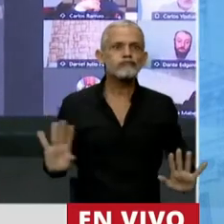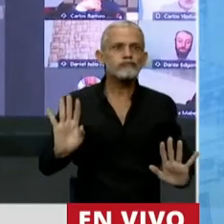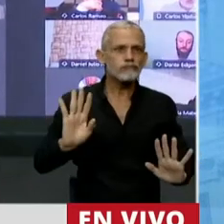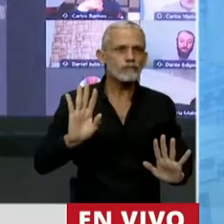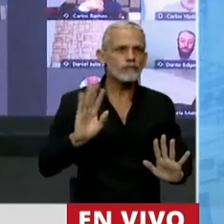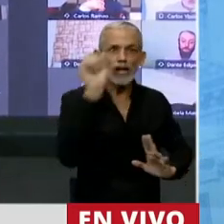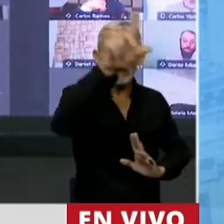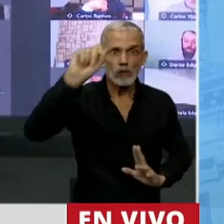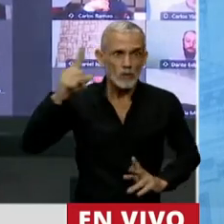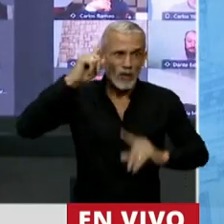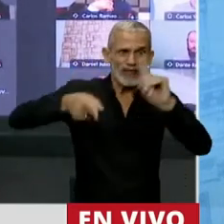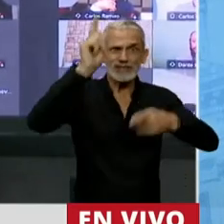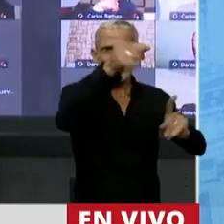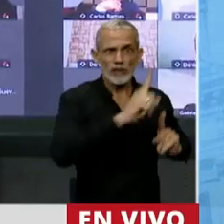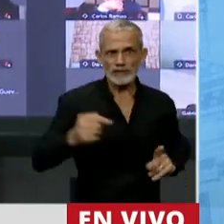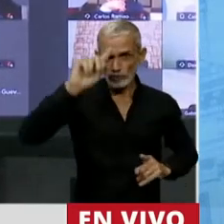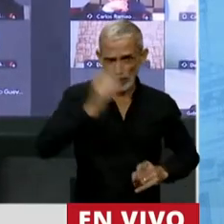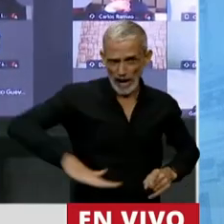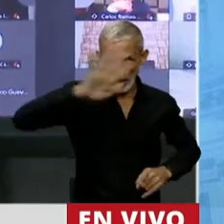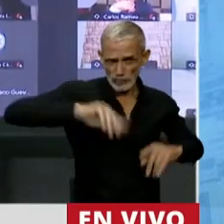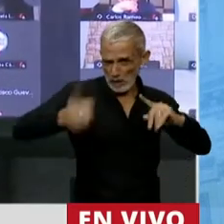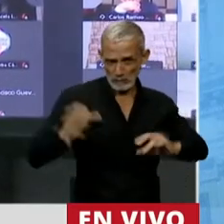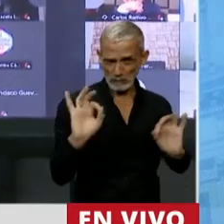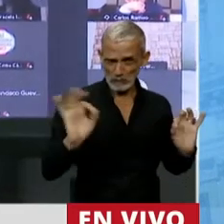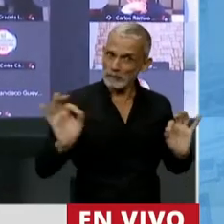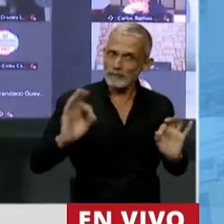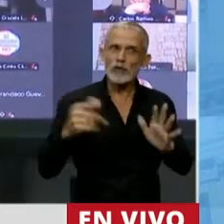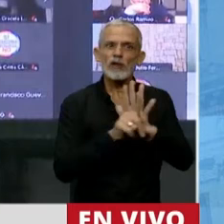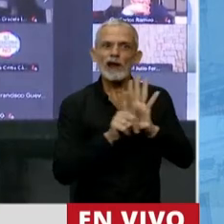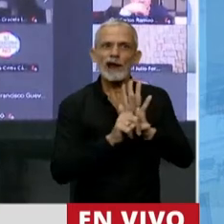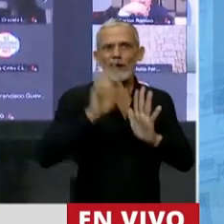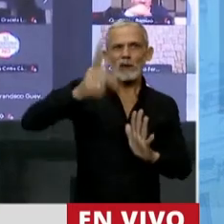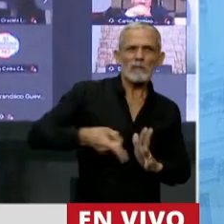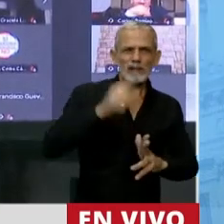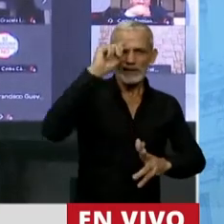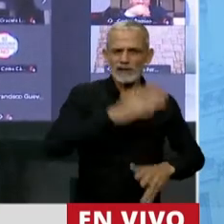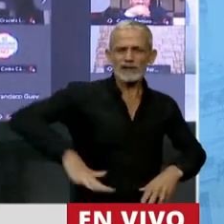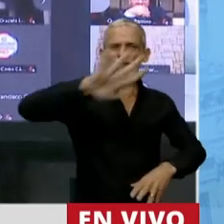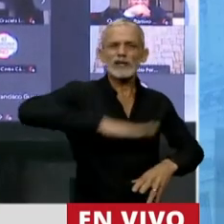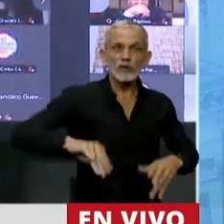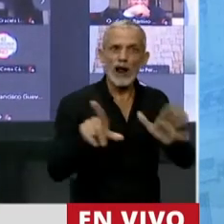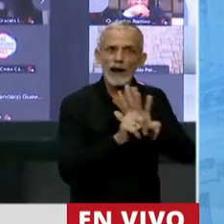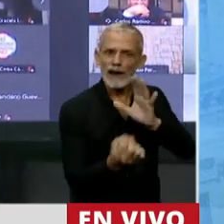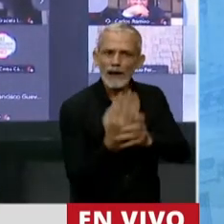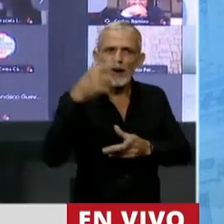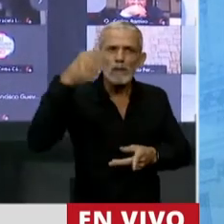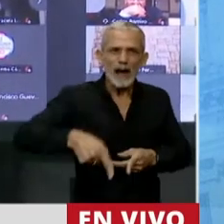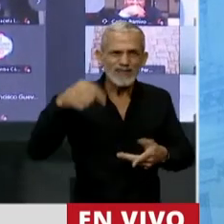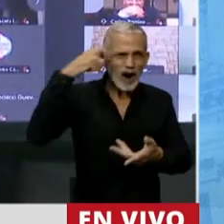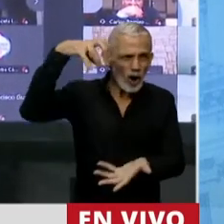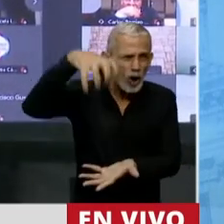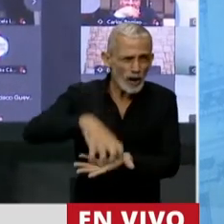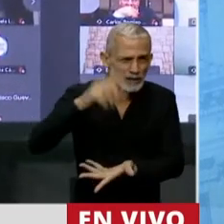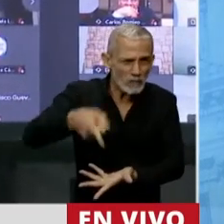potestad de las provincias, y esta ley lo está disponiendo por atribución o por potestad que se está tomando este